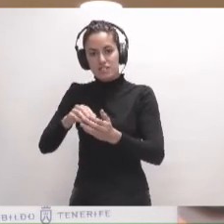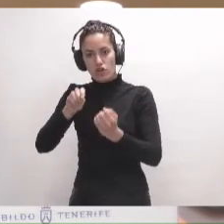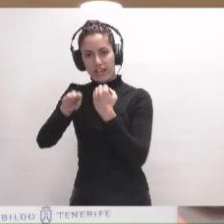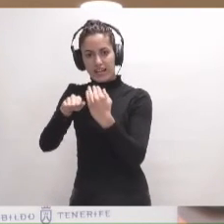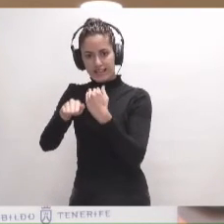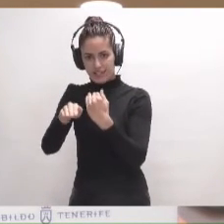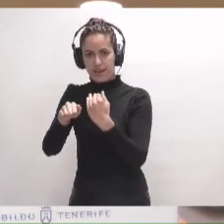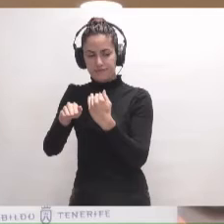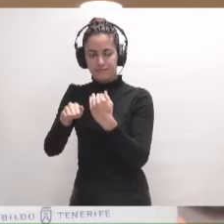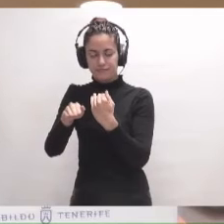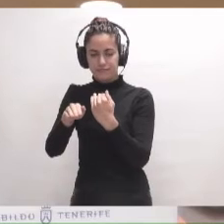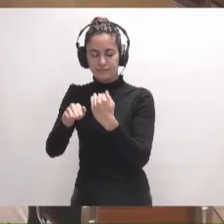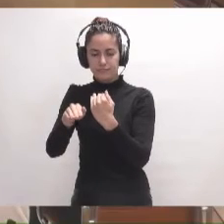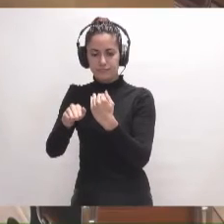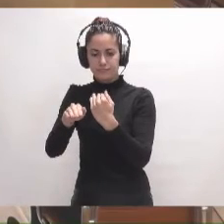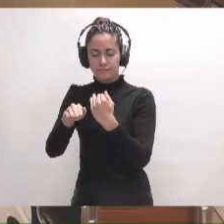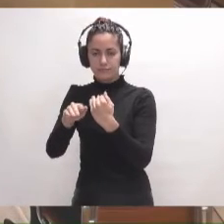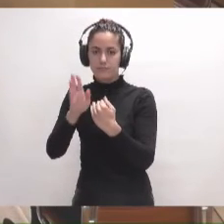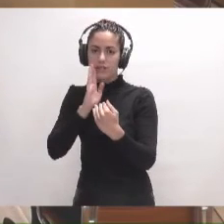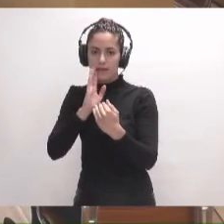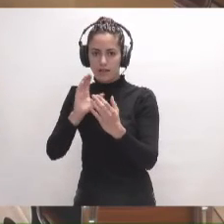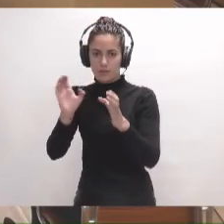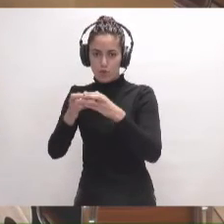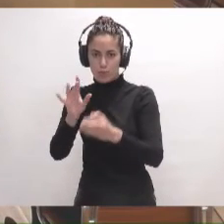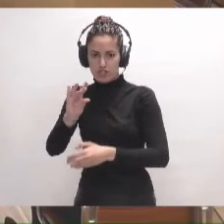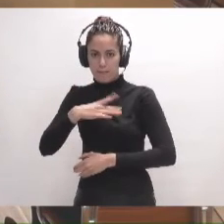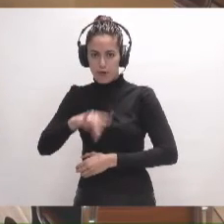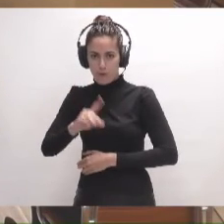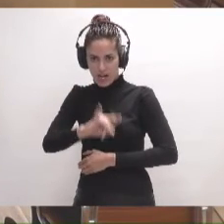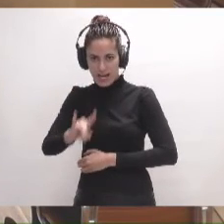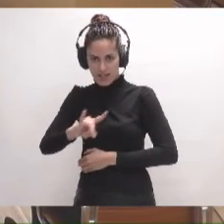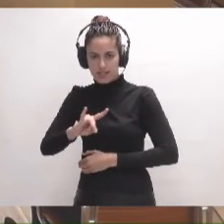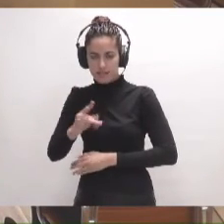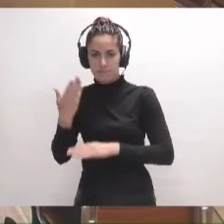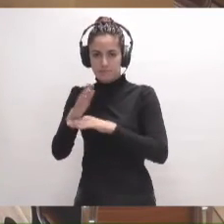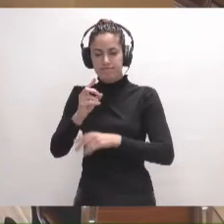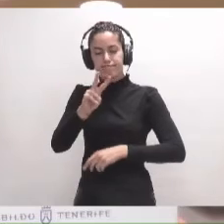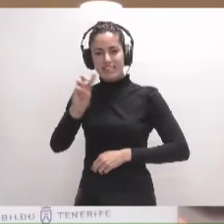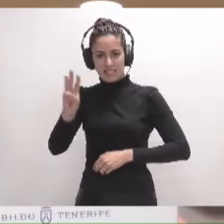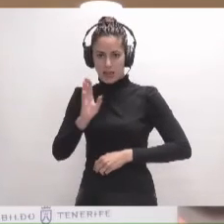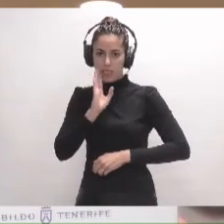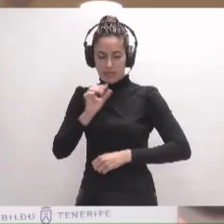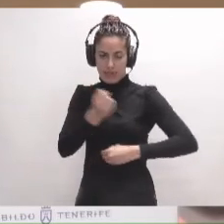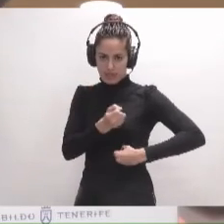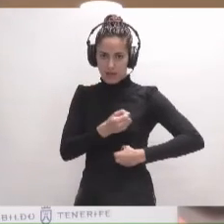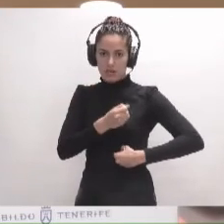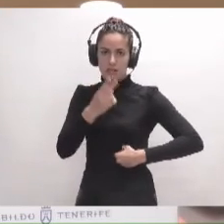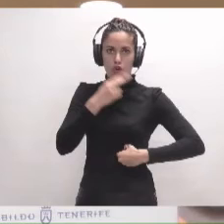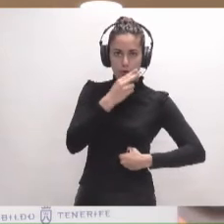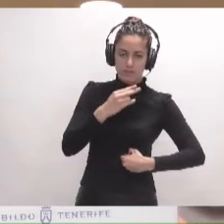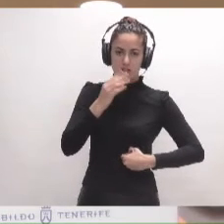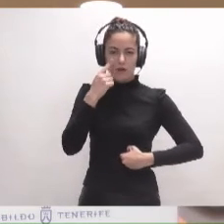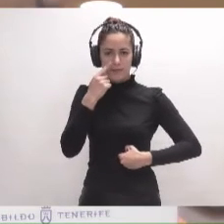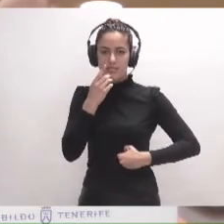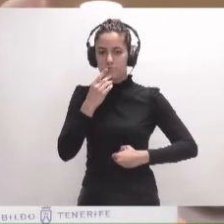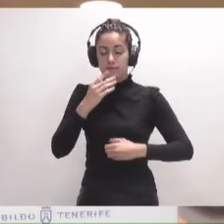el Grupo Sí Podemos Canario, presentado el 23 de diciembre. A ver si hay el compromiso, tal como ha dicho